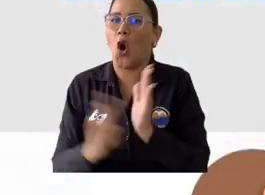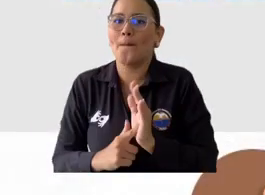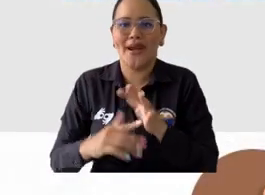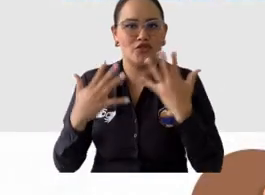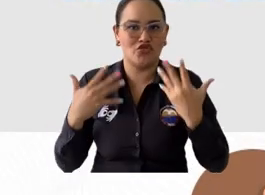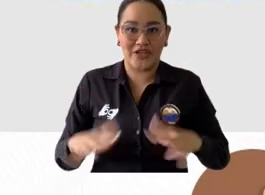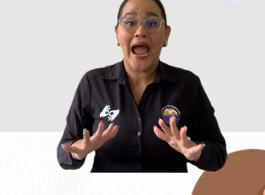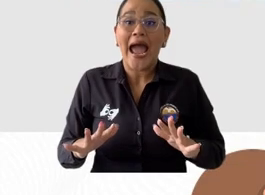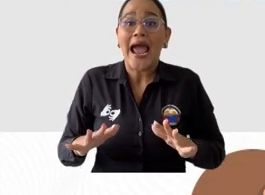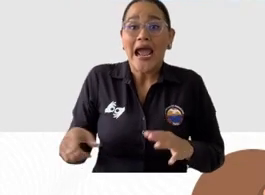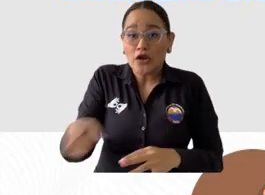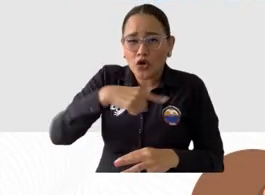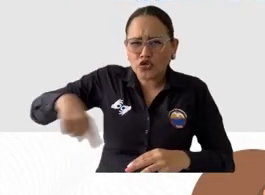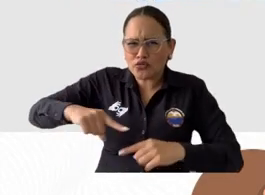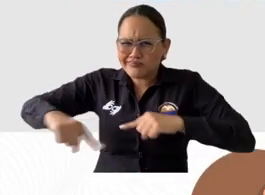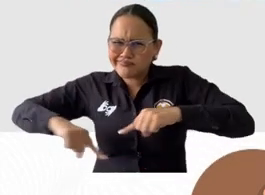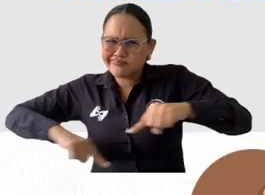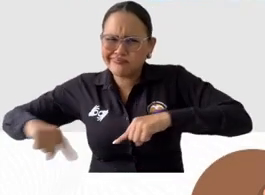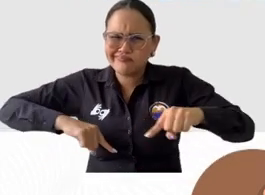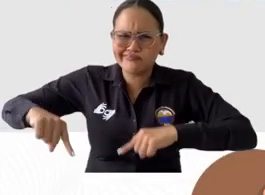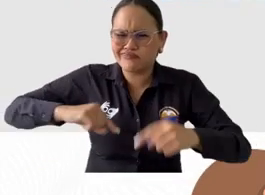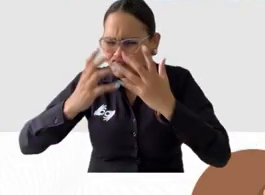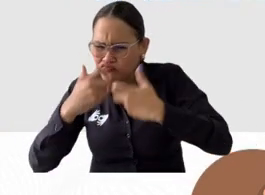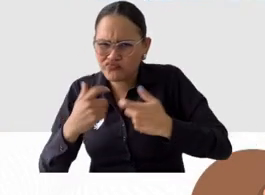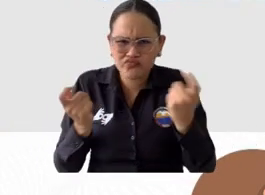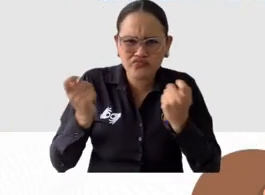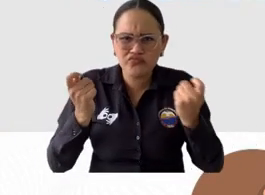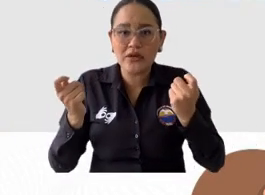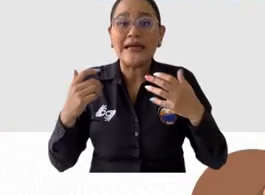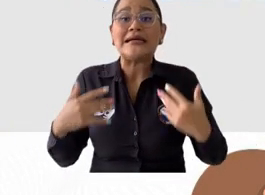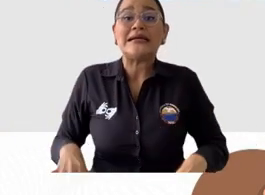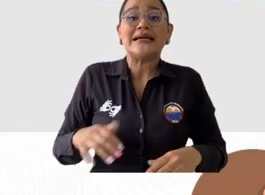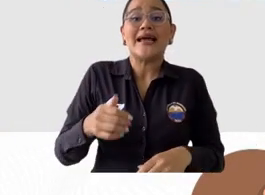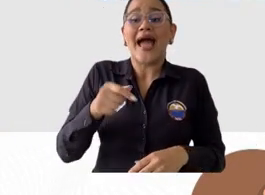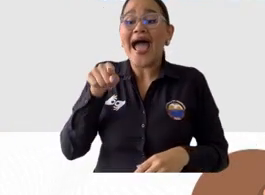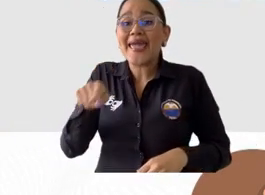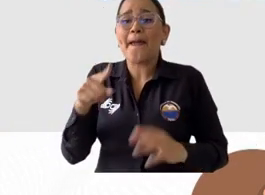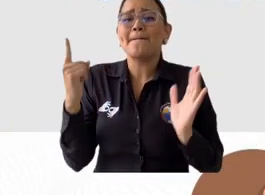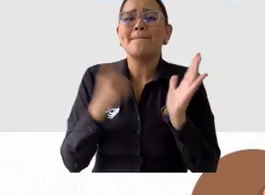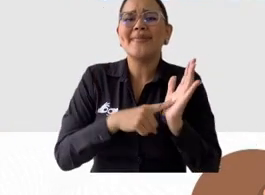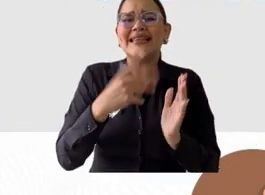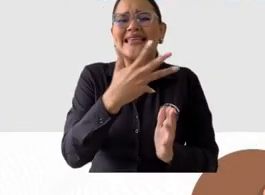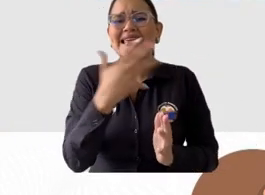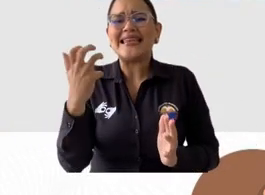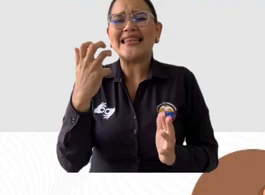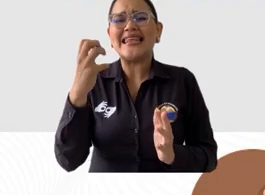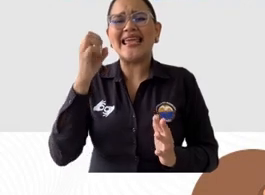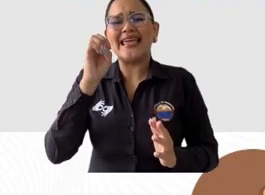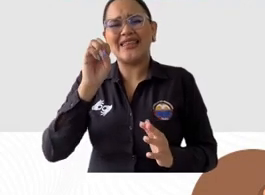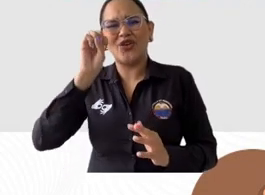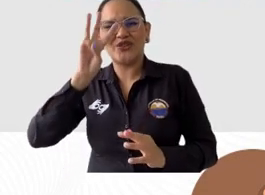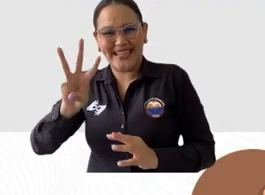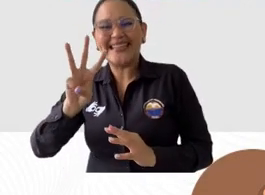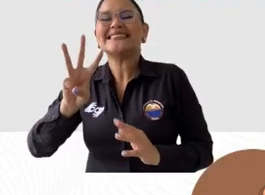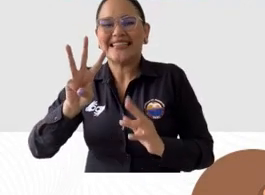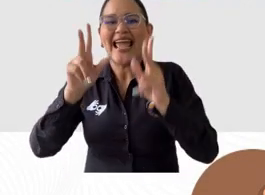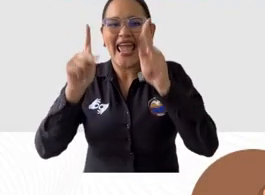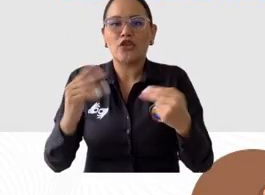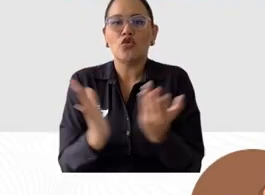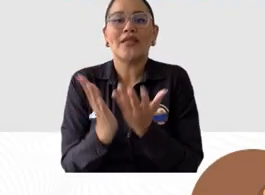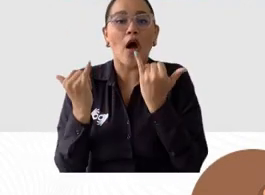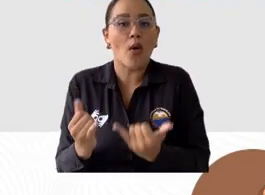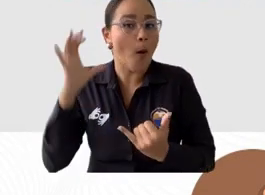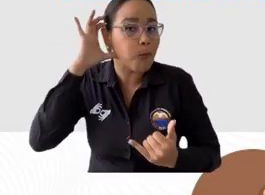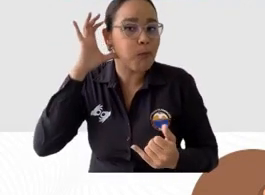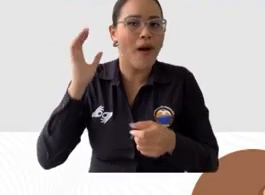hay 1.503 estudiantes que están en práctica o grado. Ese grupo, tenemos una medida que vamos a llevar al Consejo Superior,